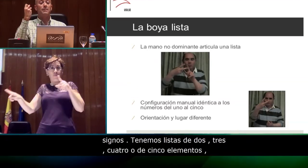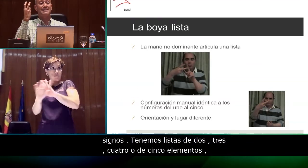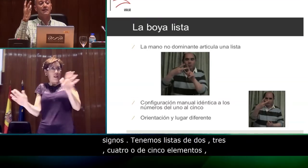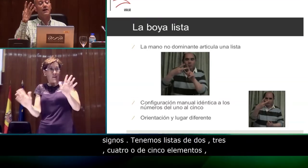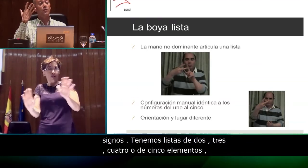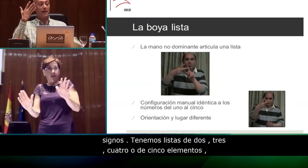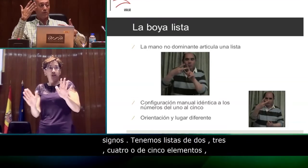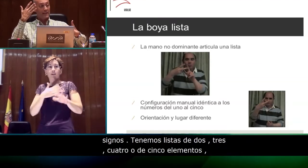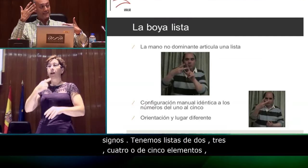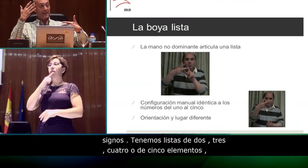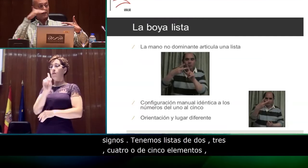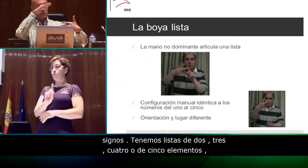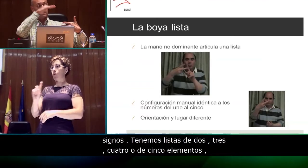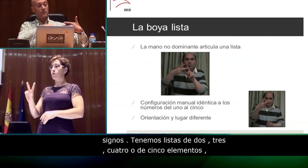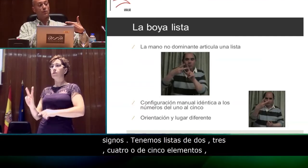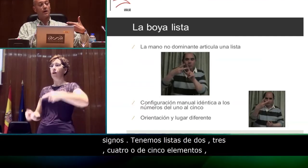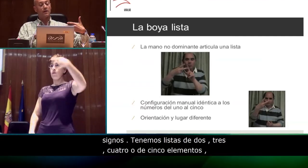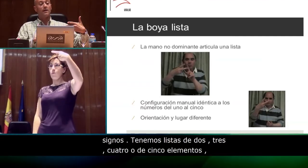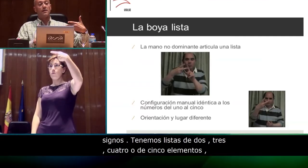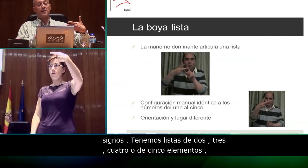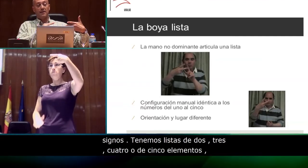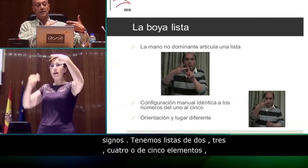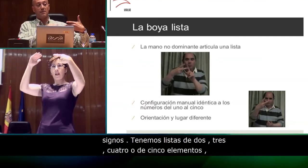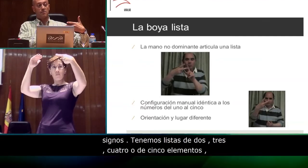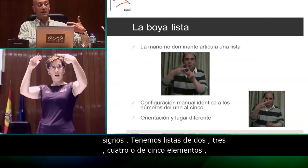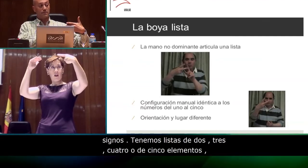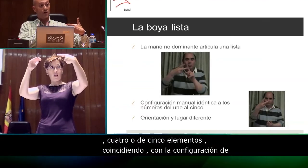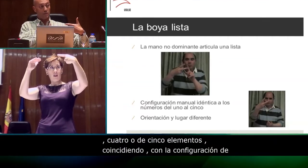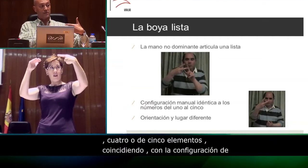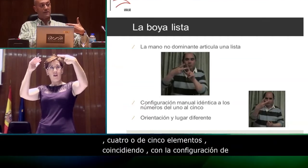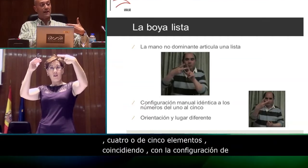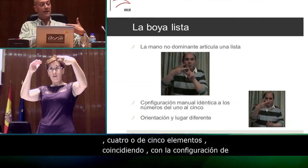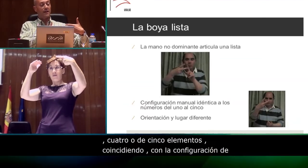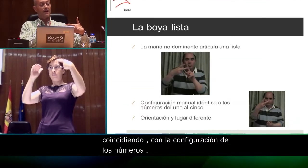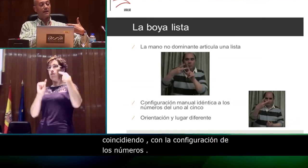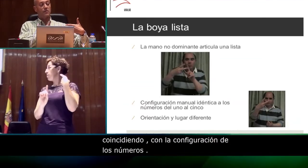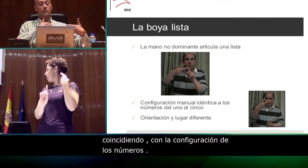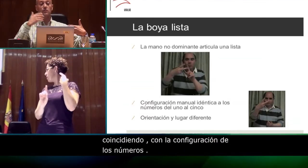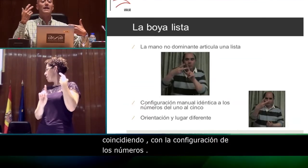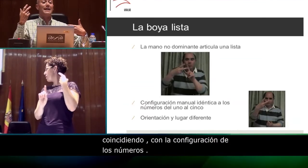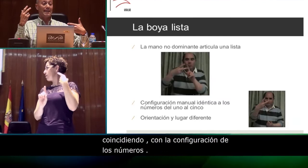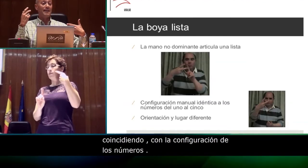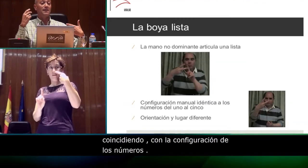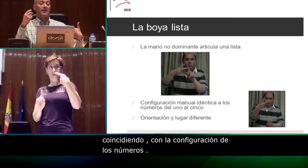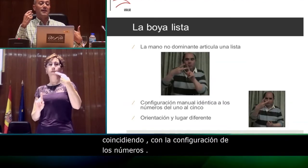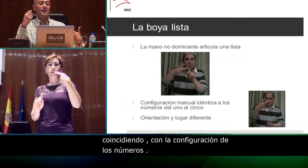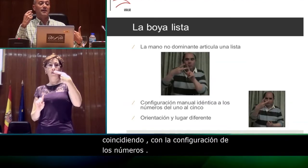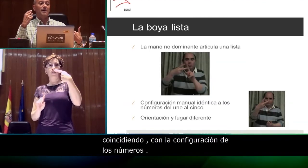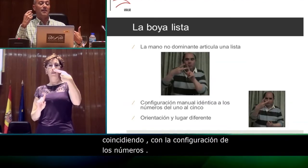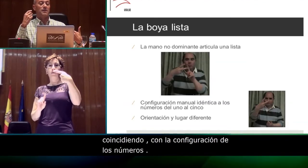lugar más elevado que la boya lista, que suele ser un lugar más bajo, más frente al torso. Y,